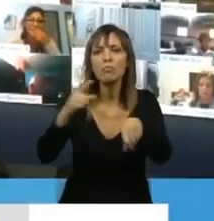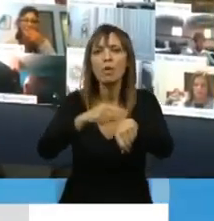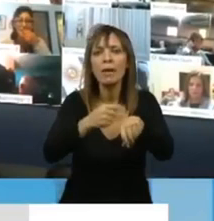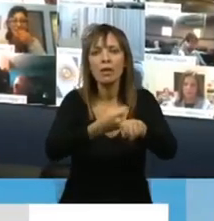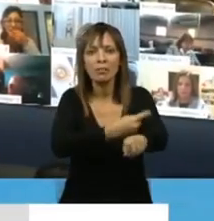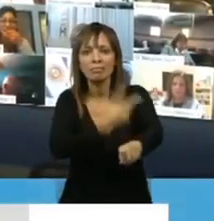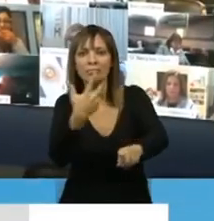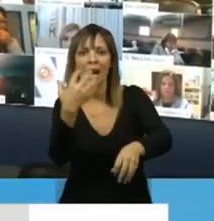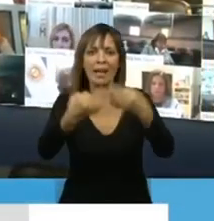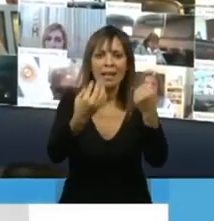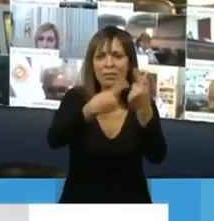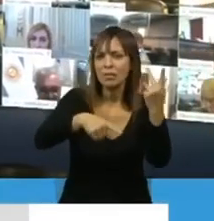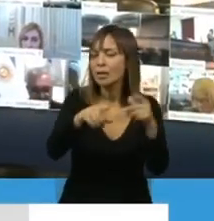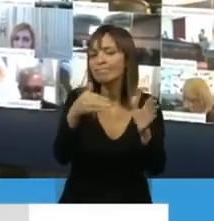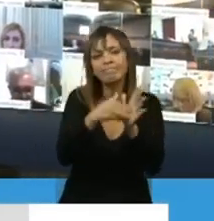que hacer entre todos.